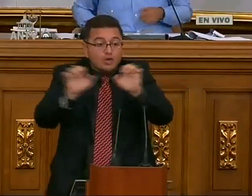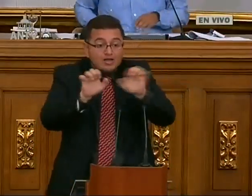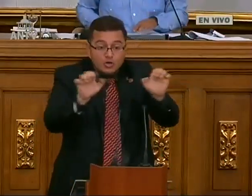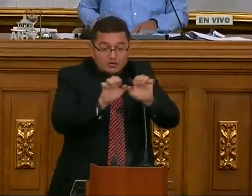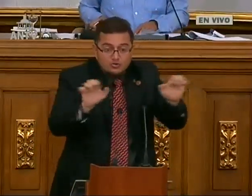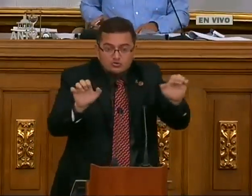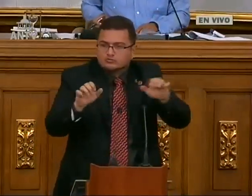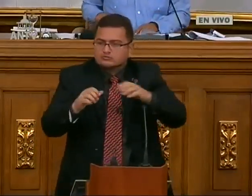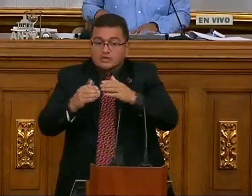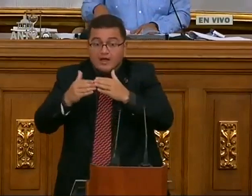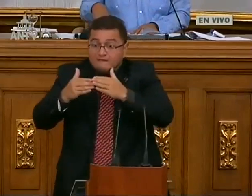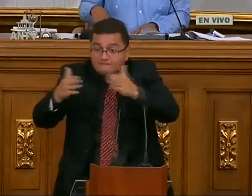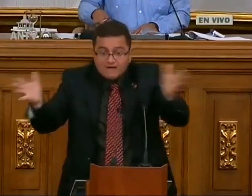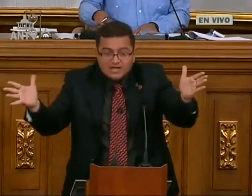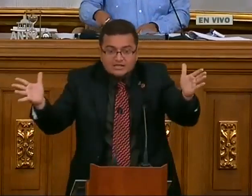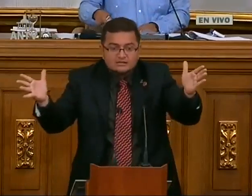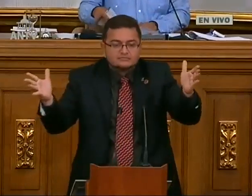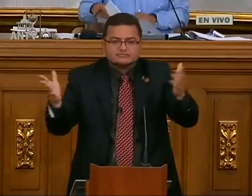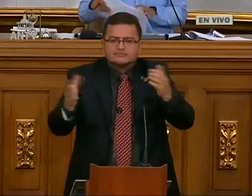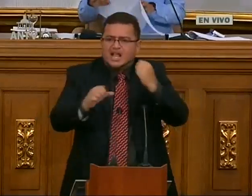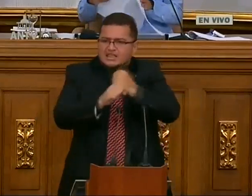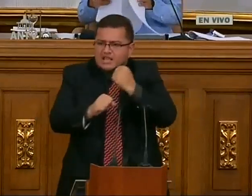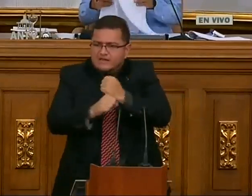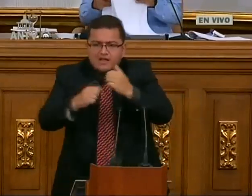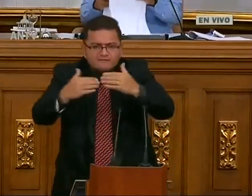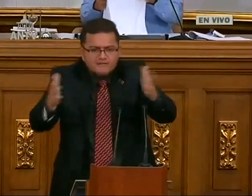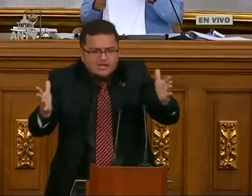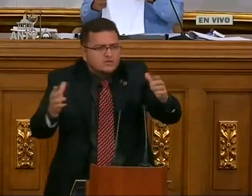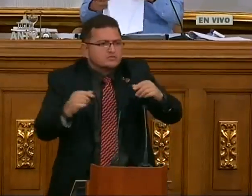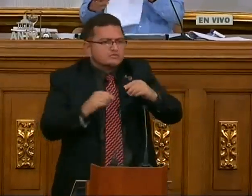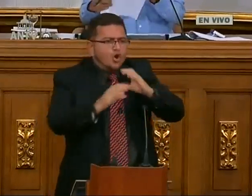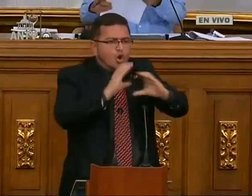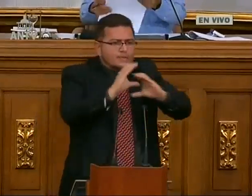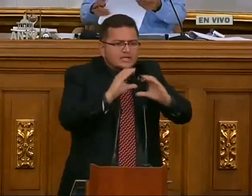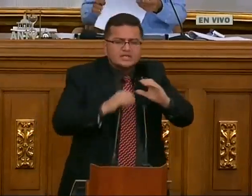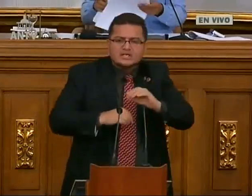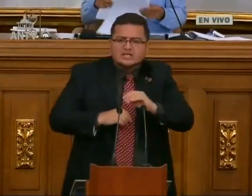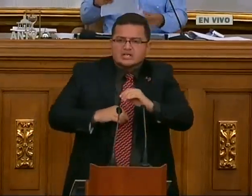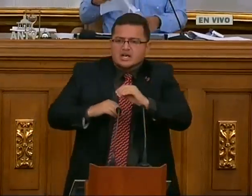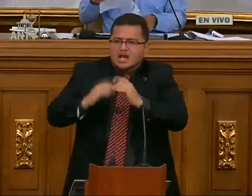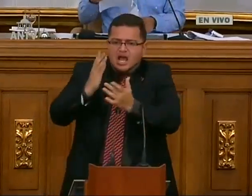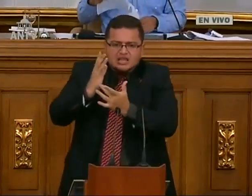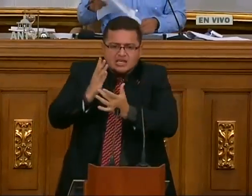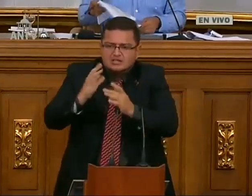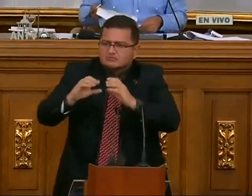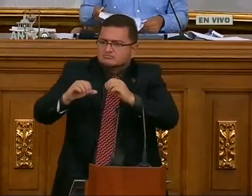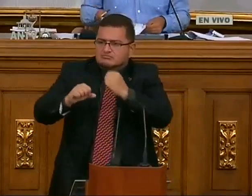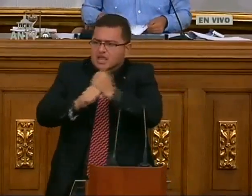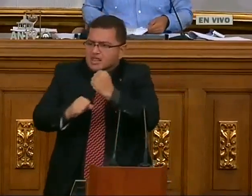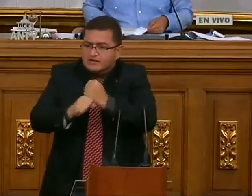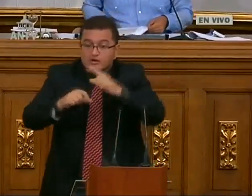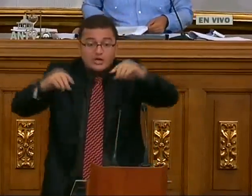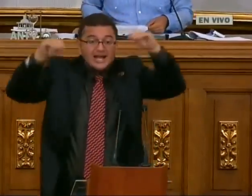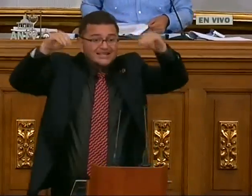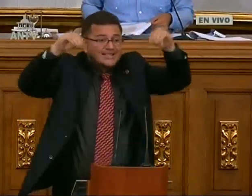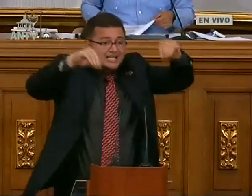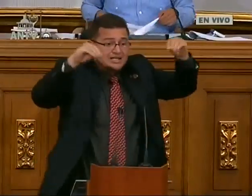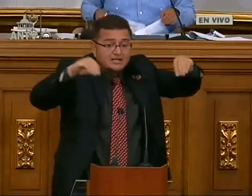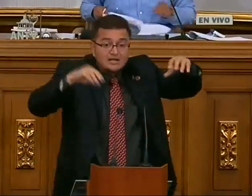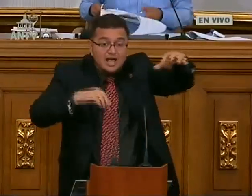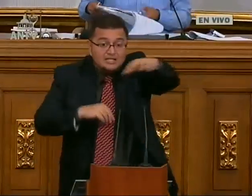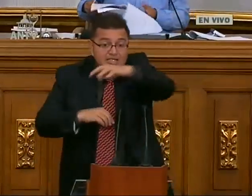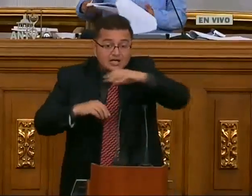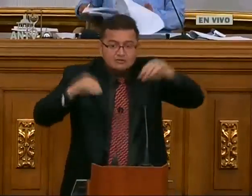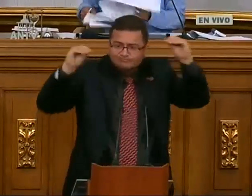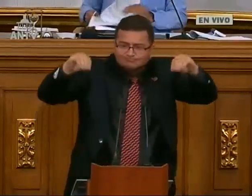También El Reconocimiento Y La Atención En Diferentes Espacios En Educación En El Área Laboral En Tecnología